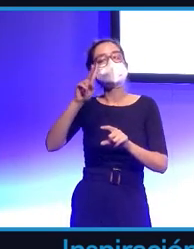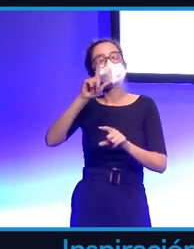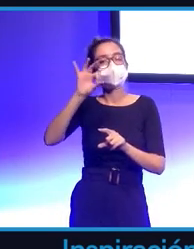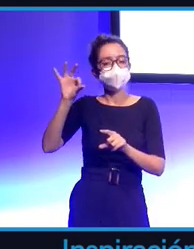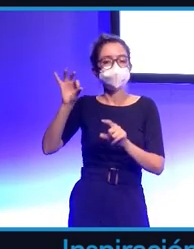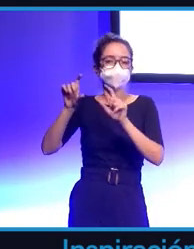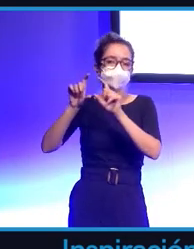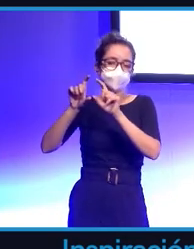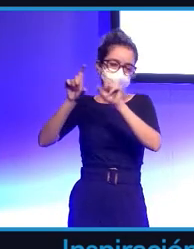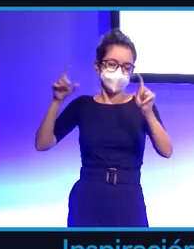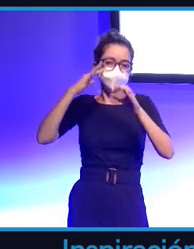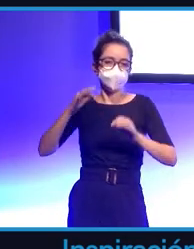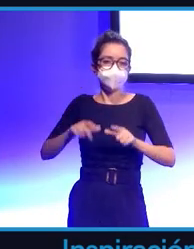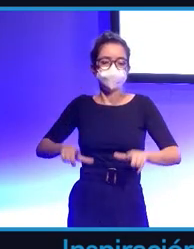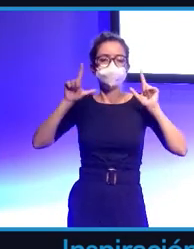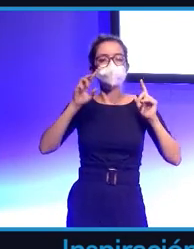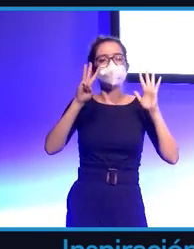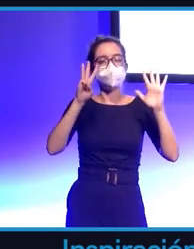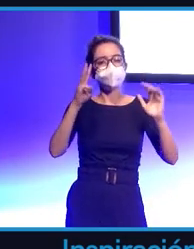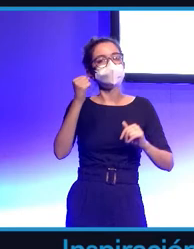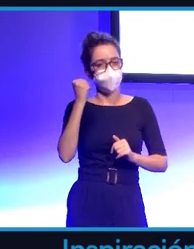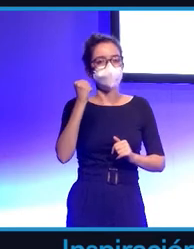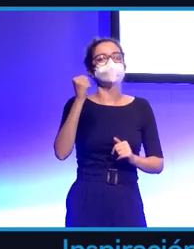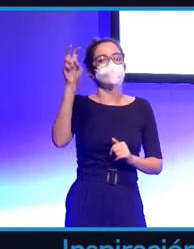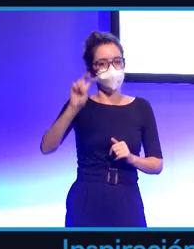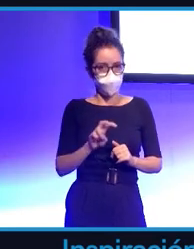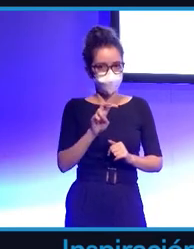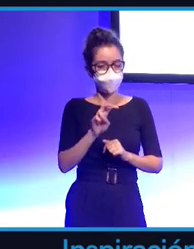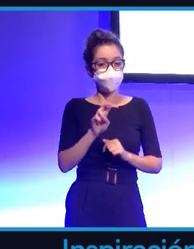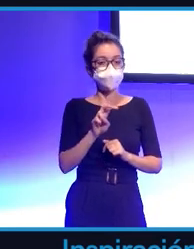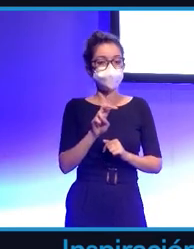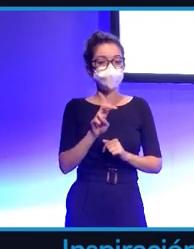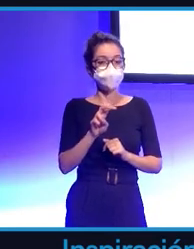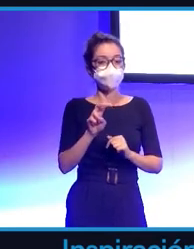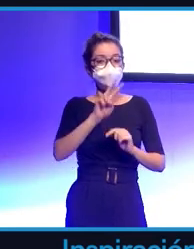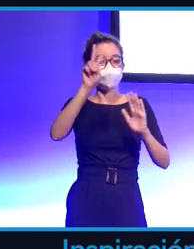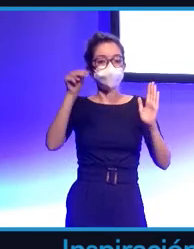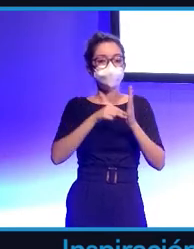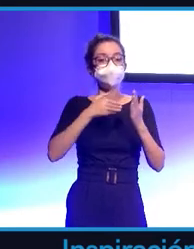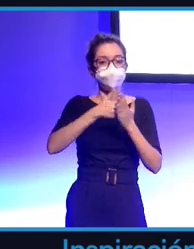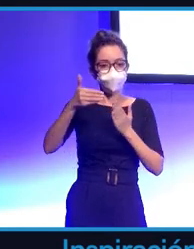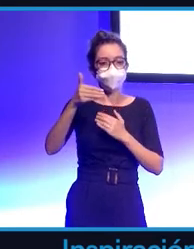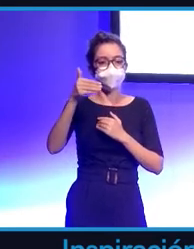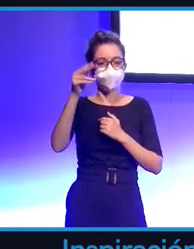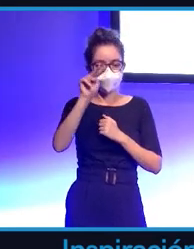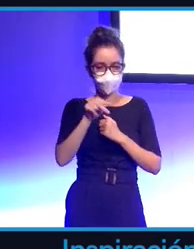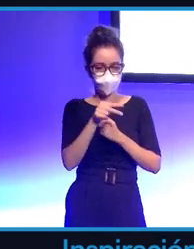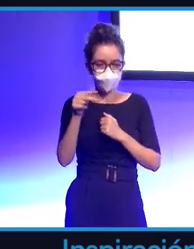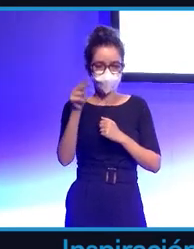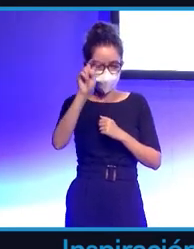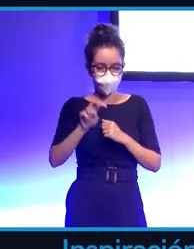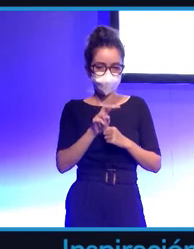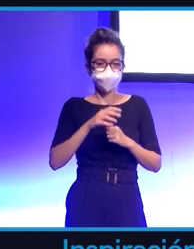por 2.000 millones de dólares. Eso es el anticipo de lo que años después ha ocurrido, lo que estamos viendo ahora.